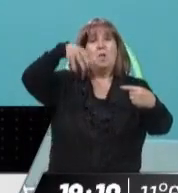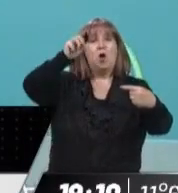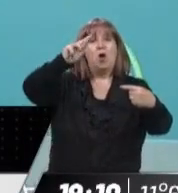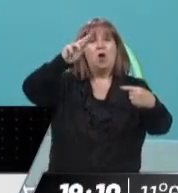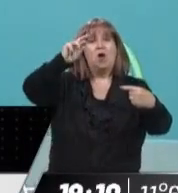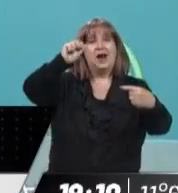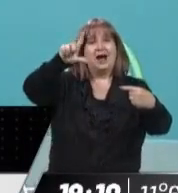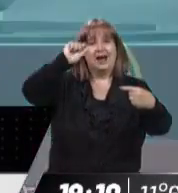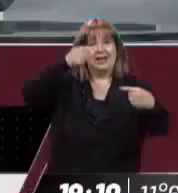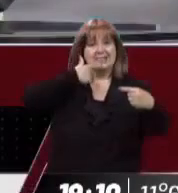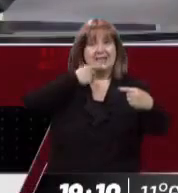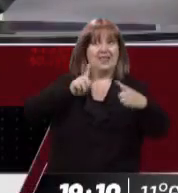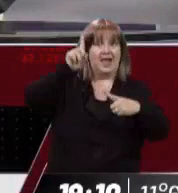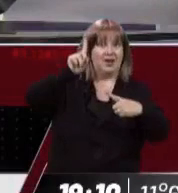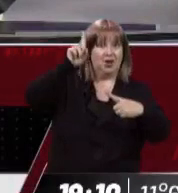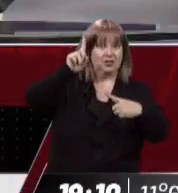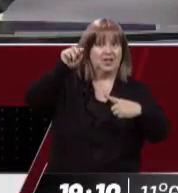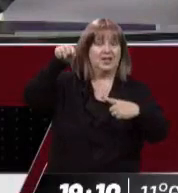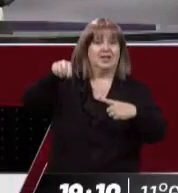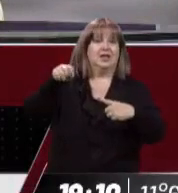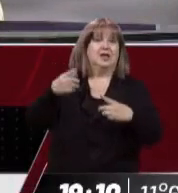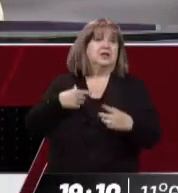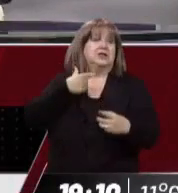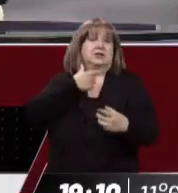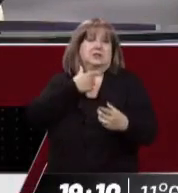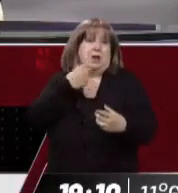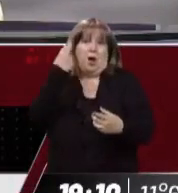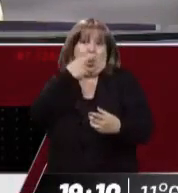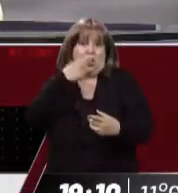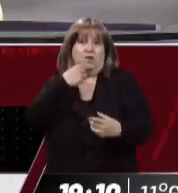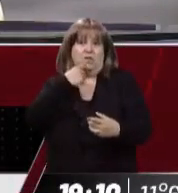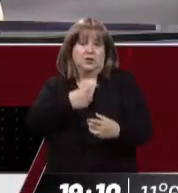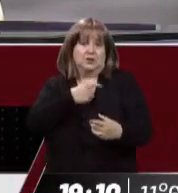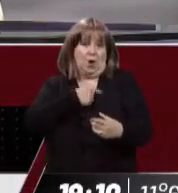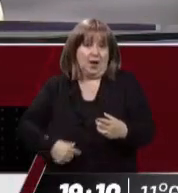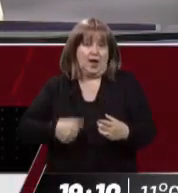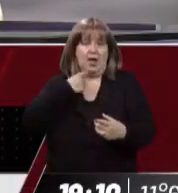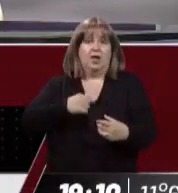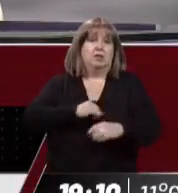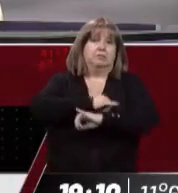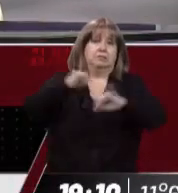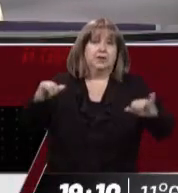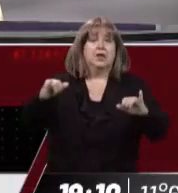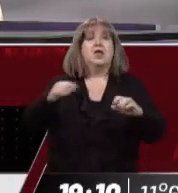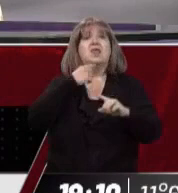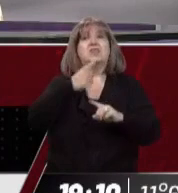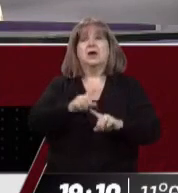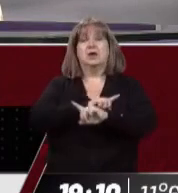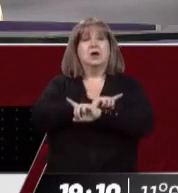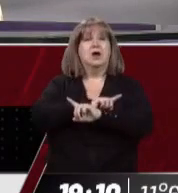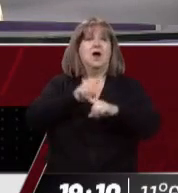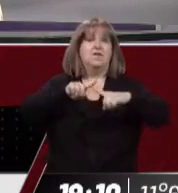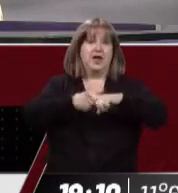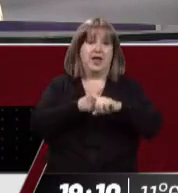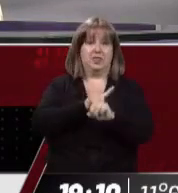acatar ese feriado nacional. Suárez lo comunicó además públicamente, nosotros lo contamos aquel viernes 2 de septiembre. Y quien llevó justamente